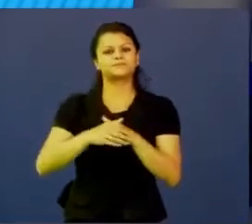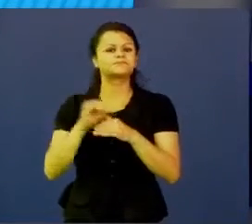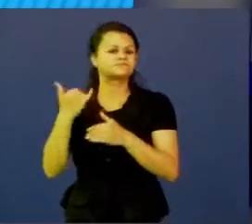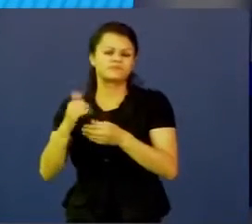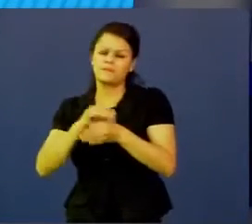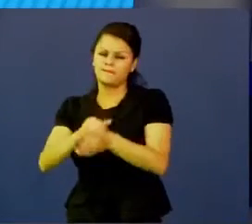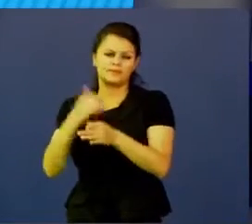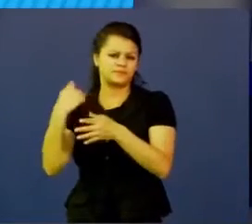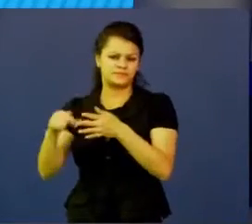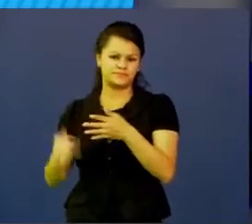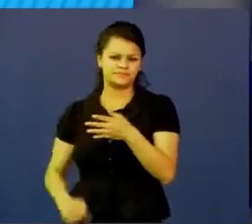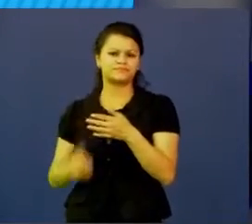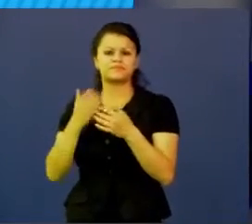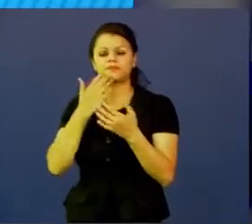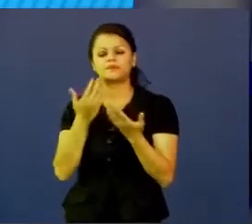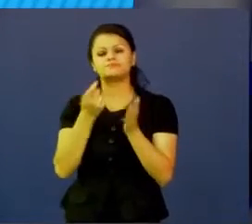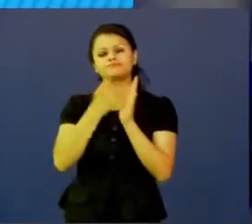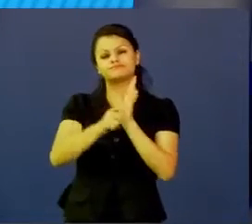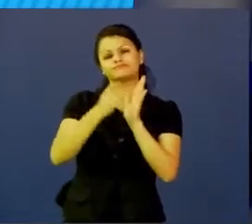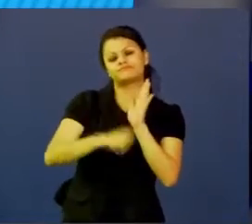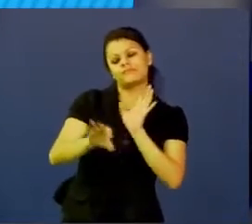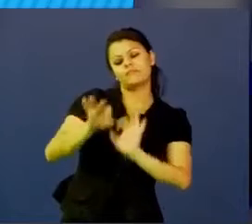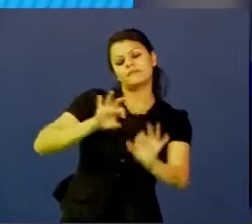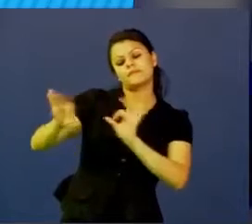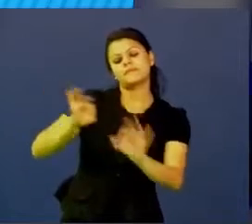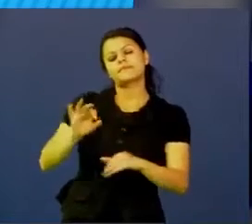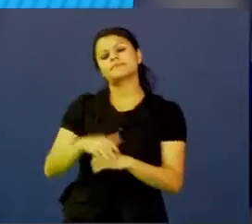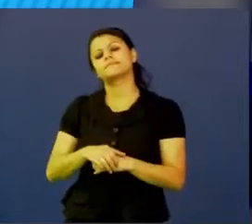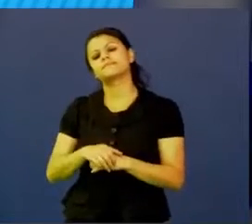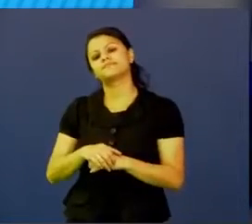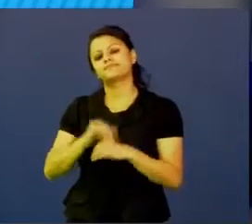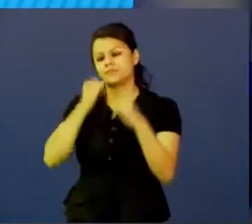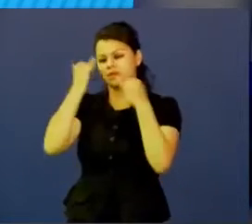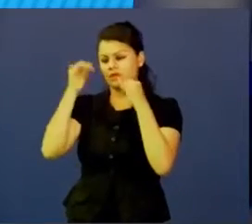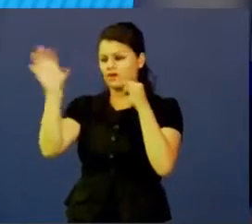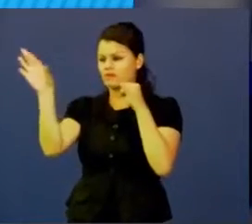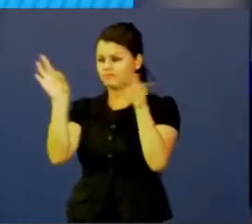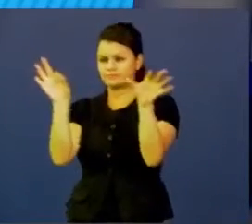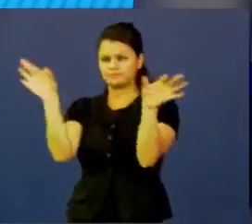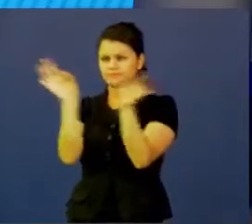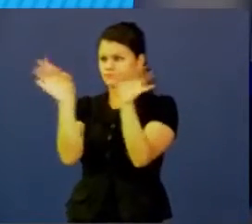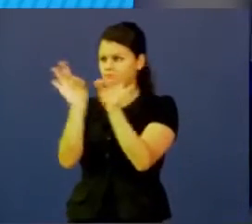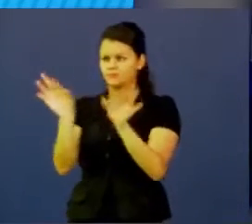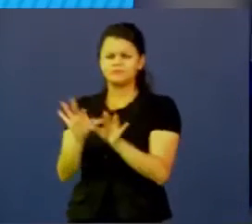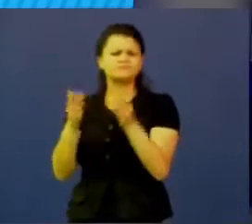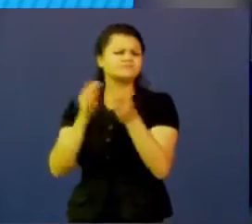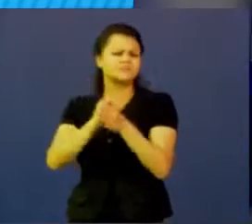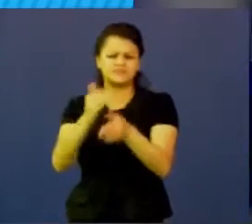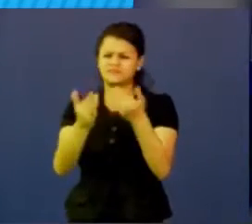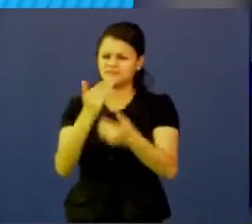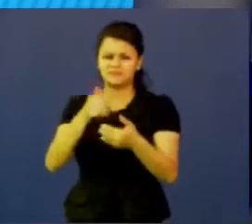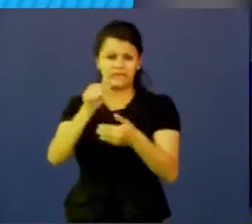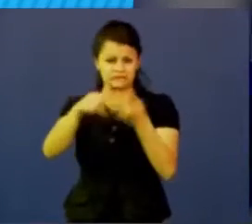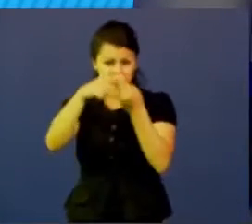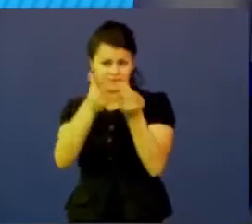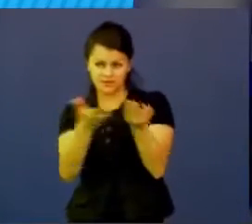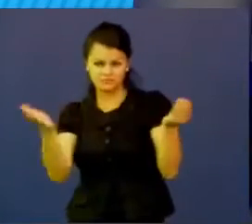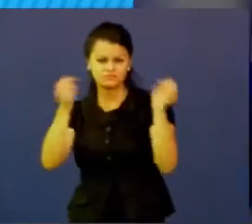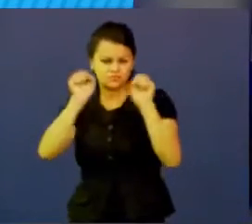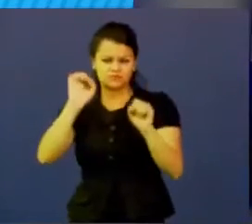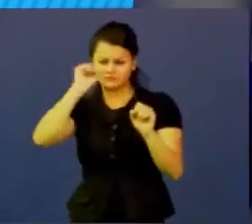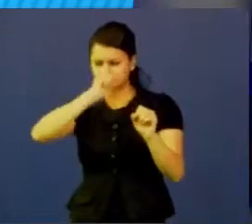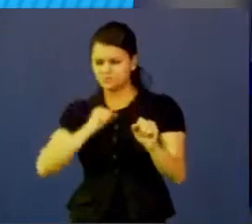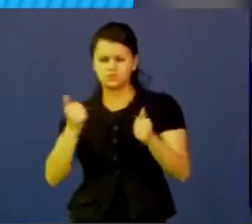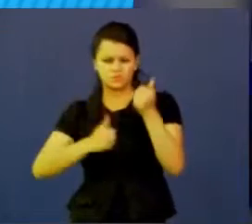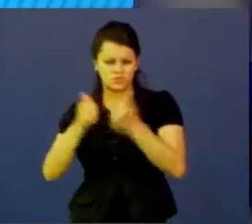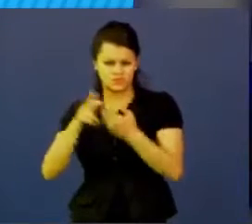como criterios de selección, unión de ideas, hay metodologías muy fáciles, en esta herramienta ustedes van a poder identificar esas herramientas,